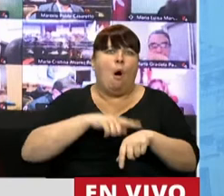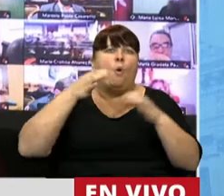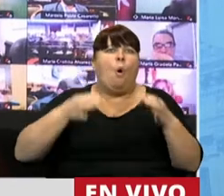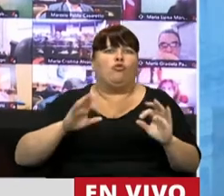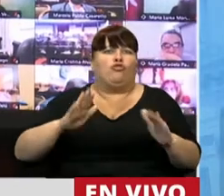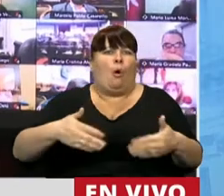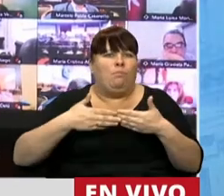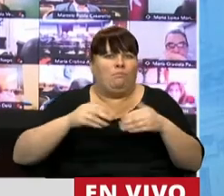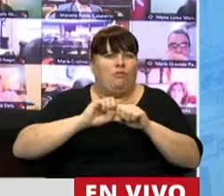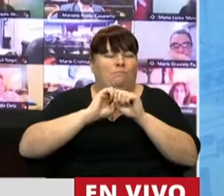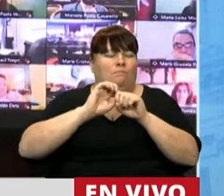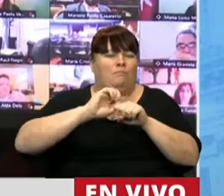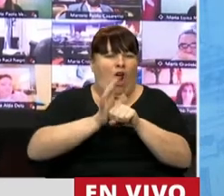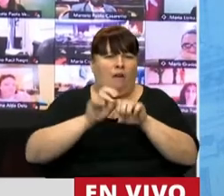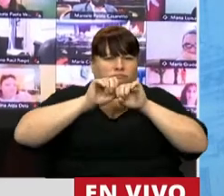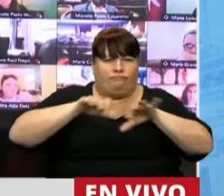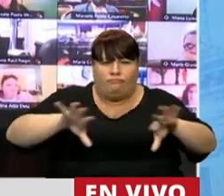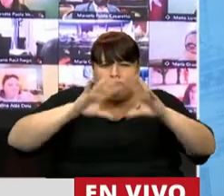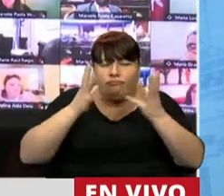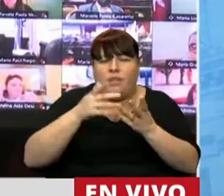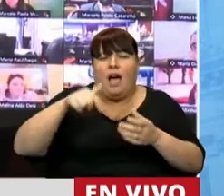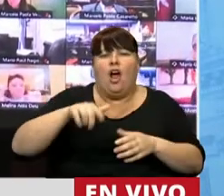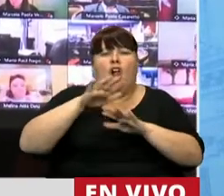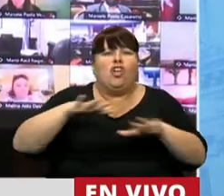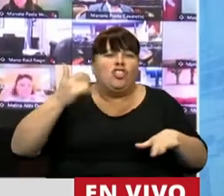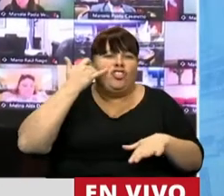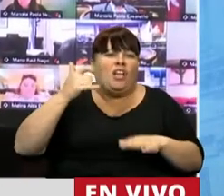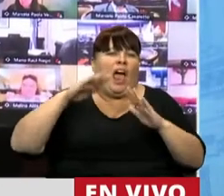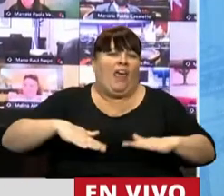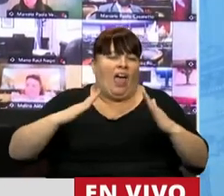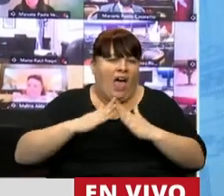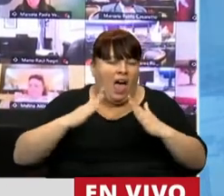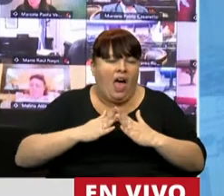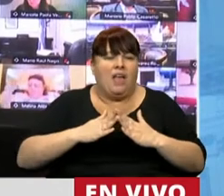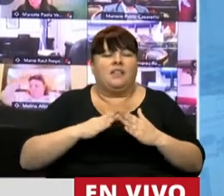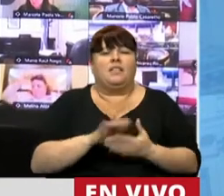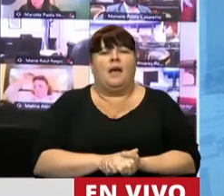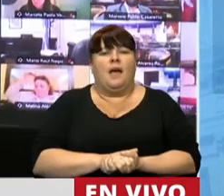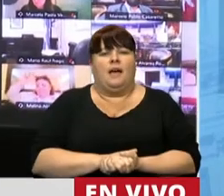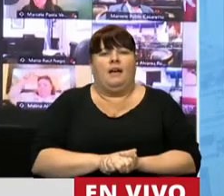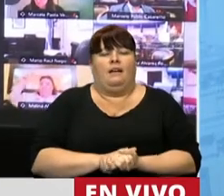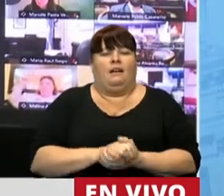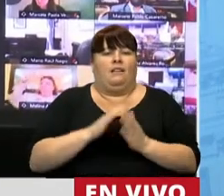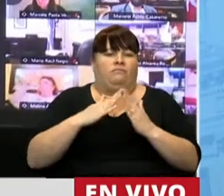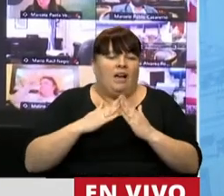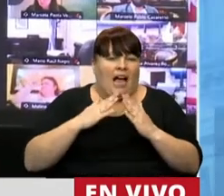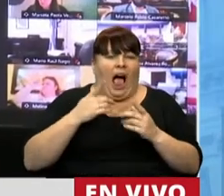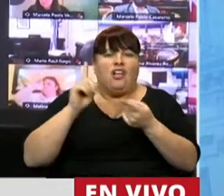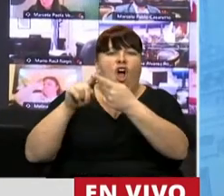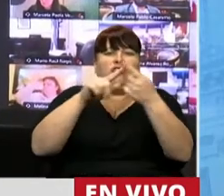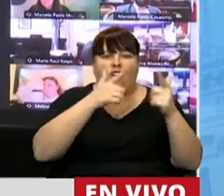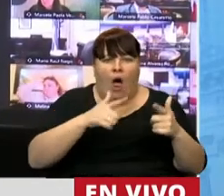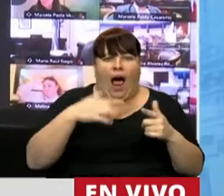pandemia. En un momento de pandemia en que nuestros chicos han estado aislados con el aislamiento social